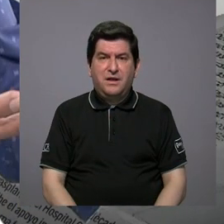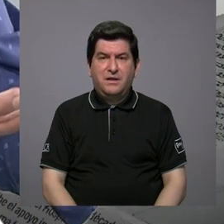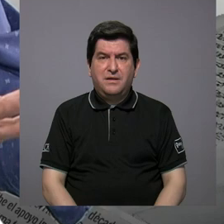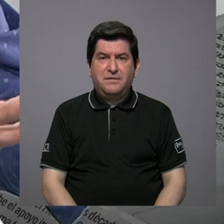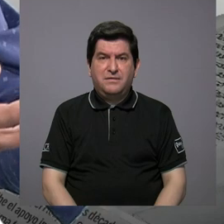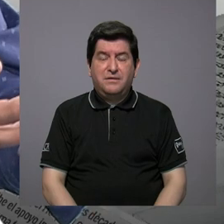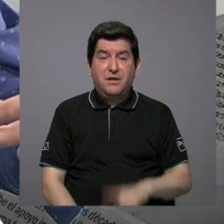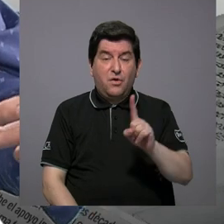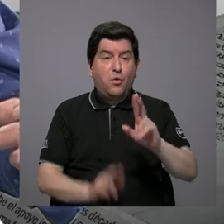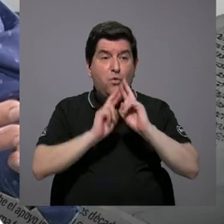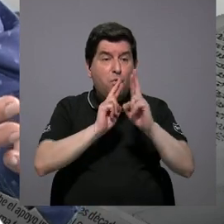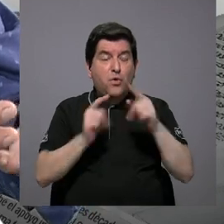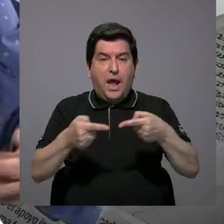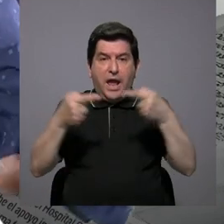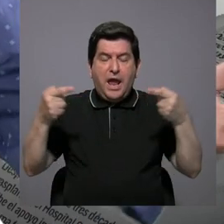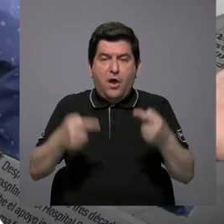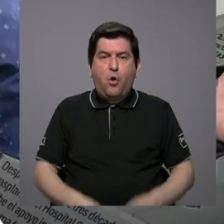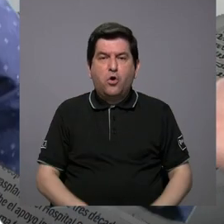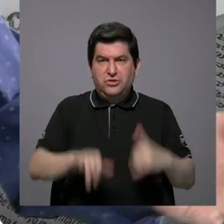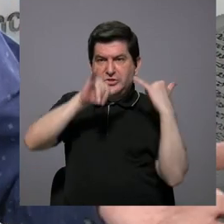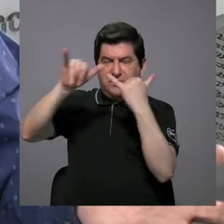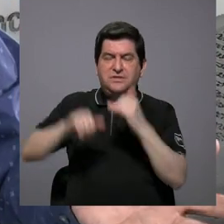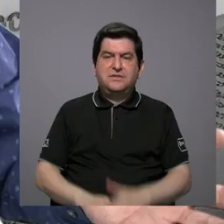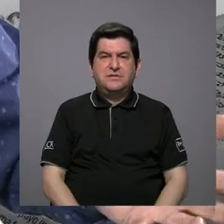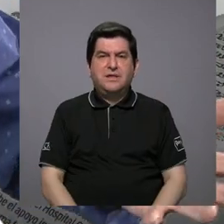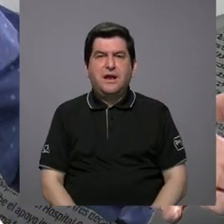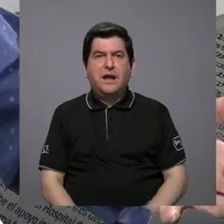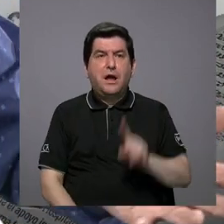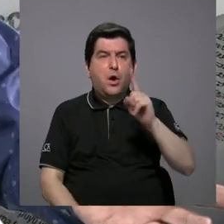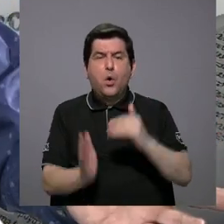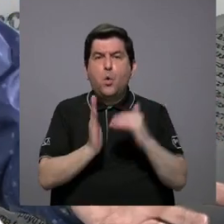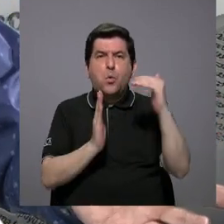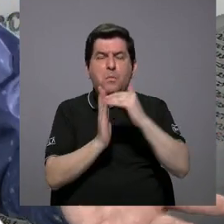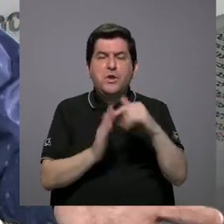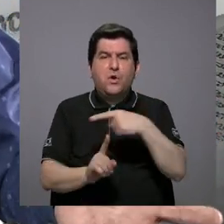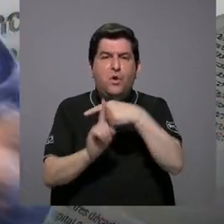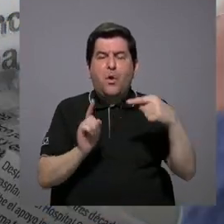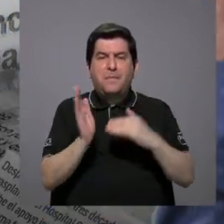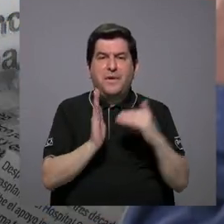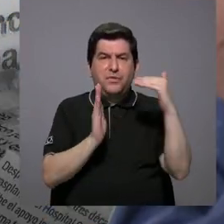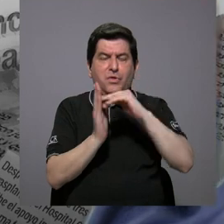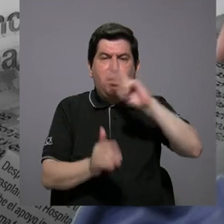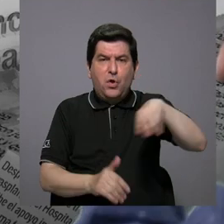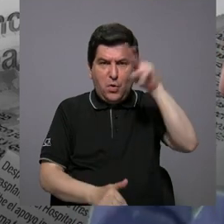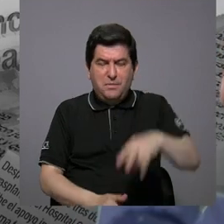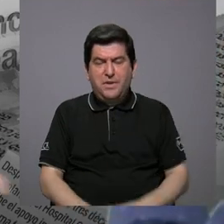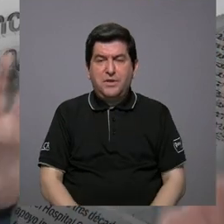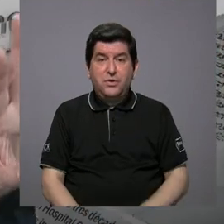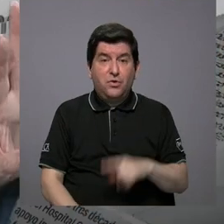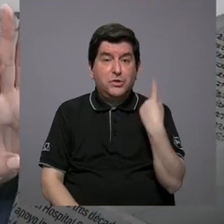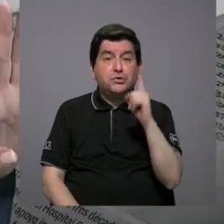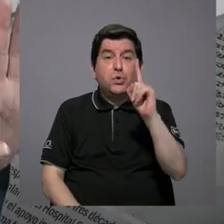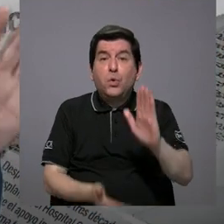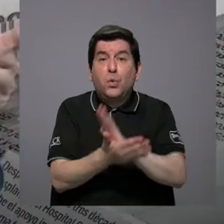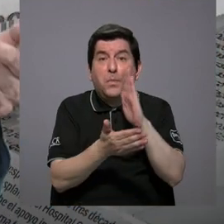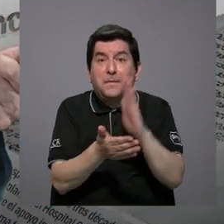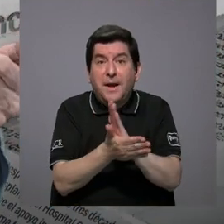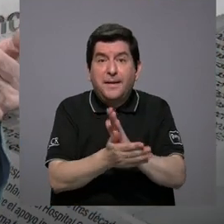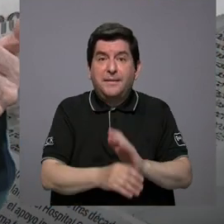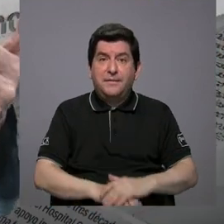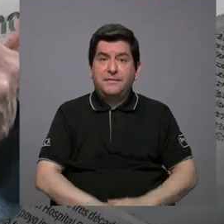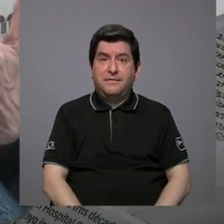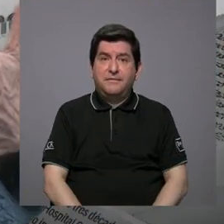respuesta contra esa demanda me cuesta a mí por lo menos un millón, medio millón de colones. Y ese es solo un papelito. Bueno, eso era,